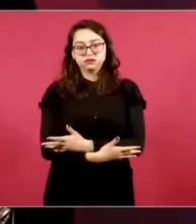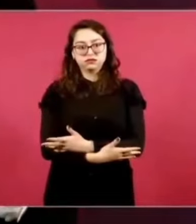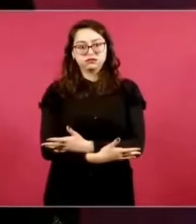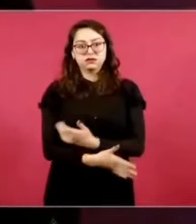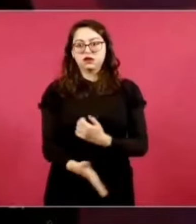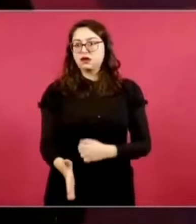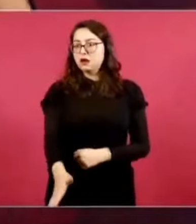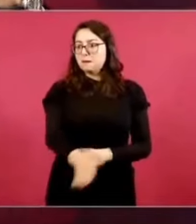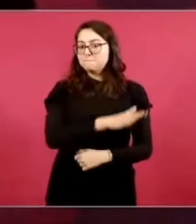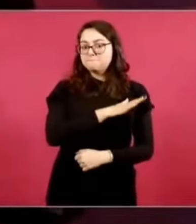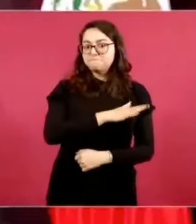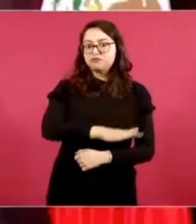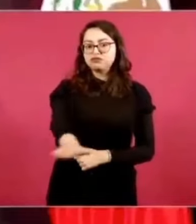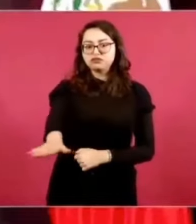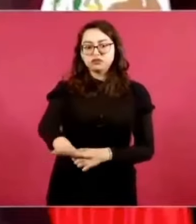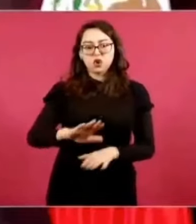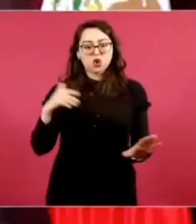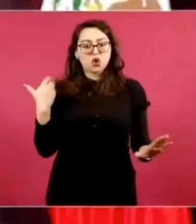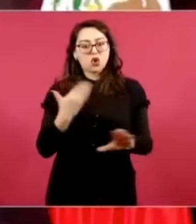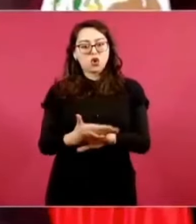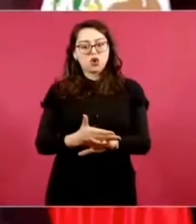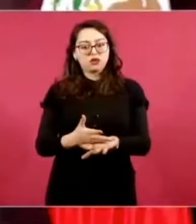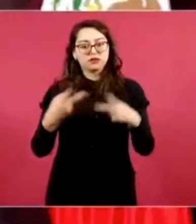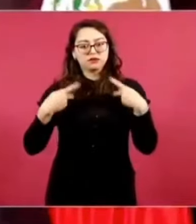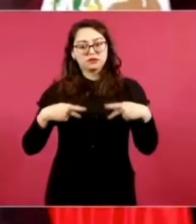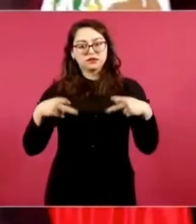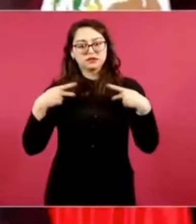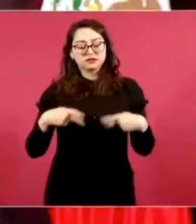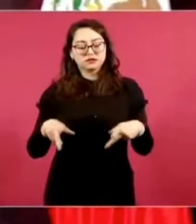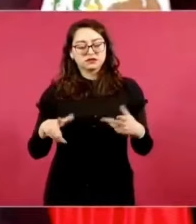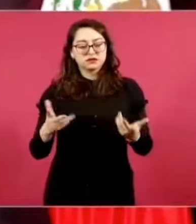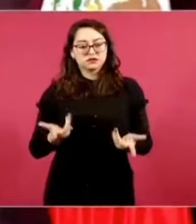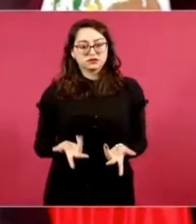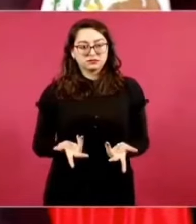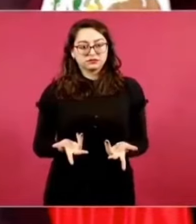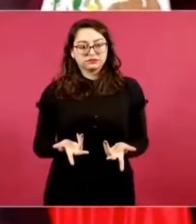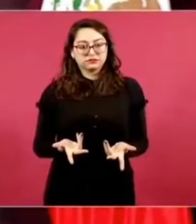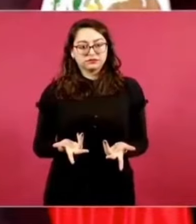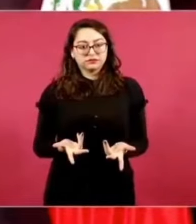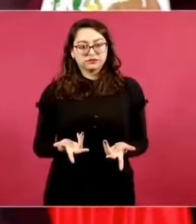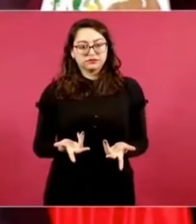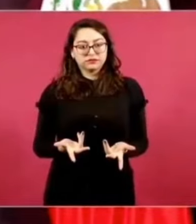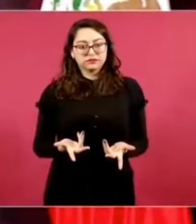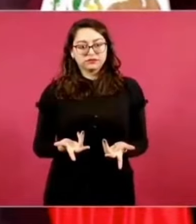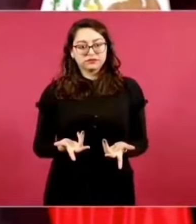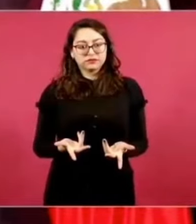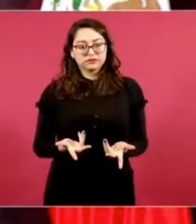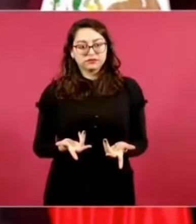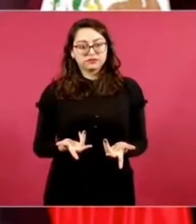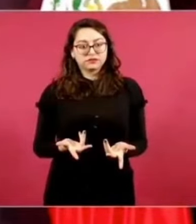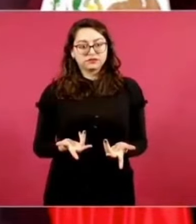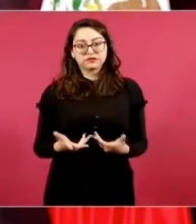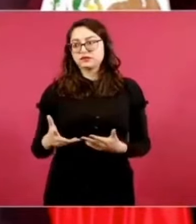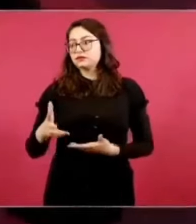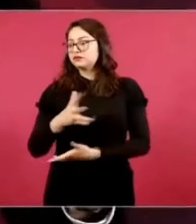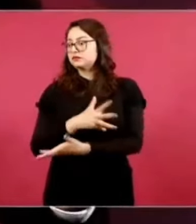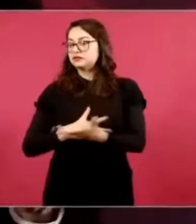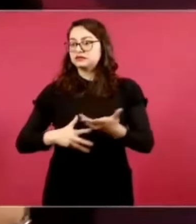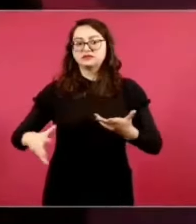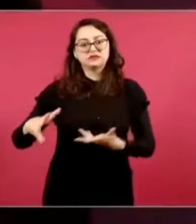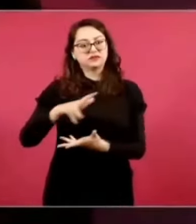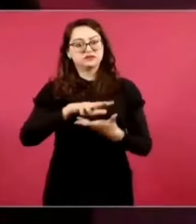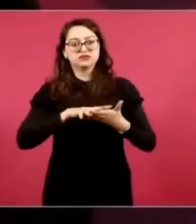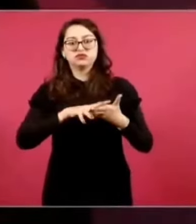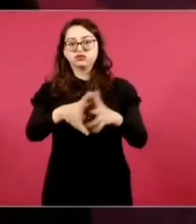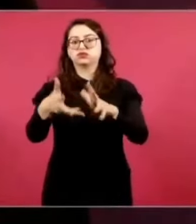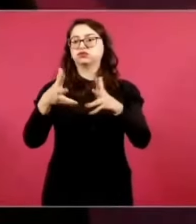y no sólo eso, destruye a las personas y produce mucha violencia.